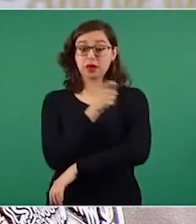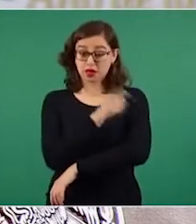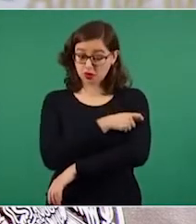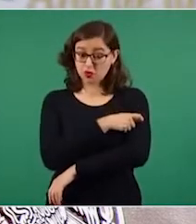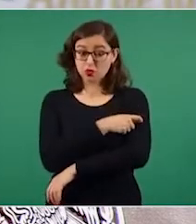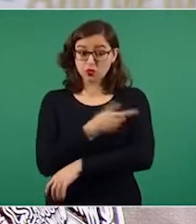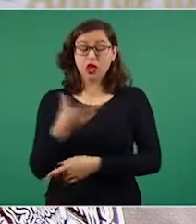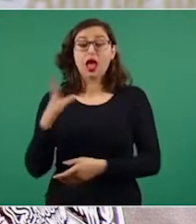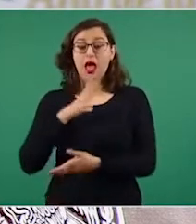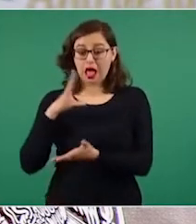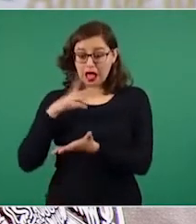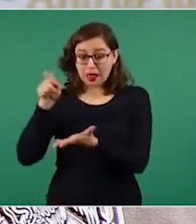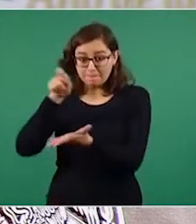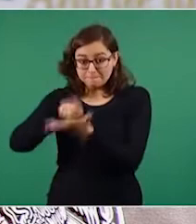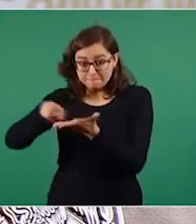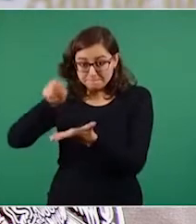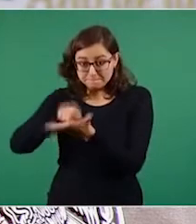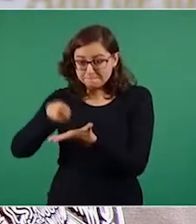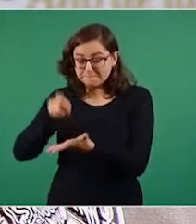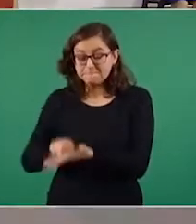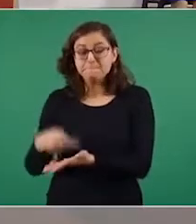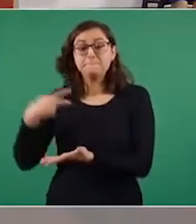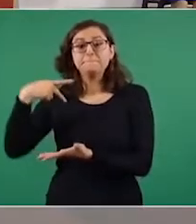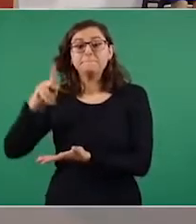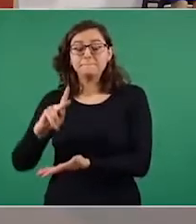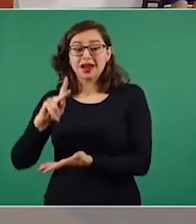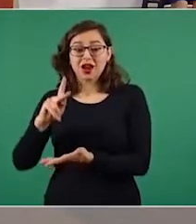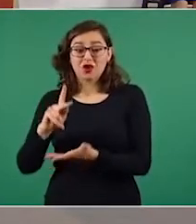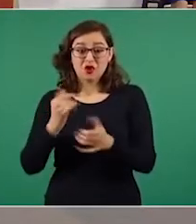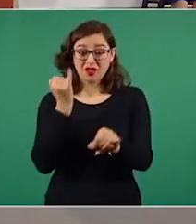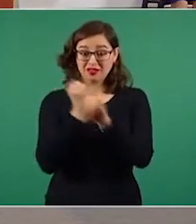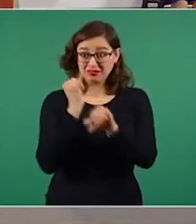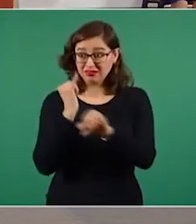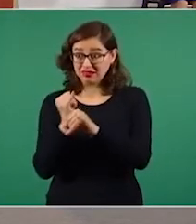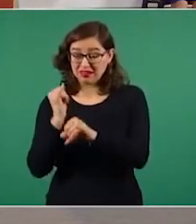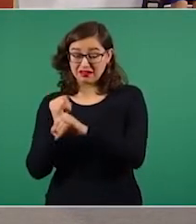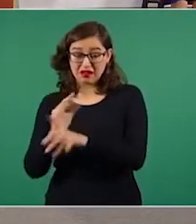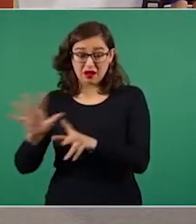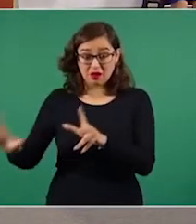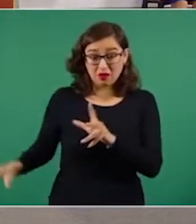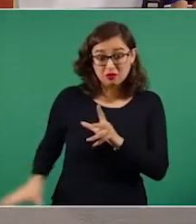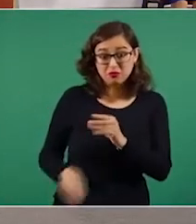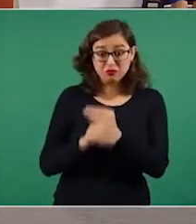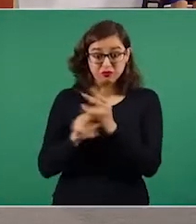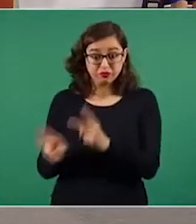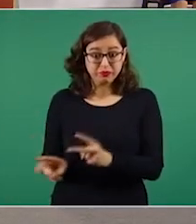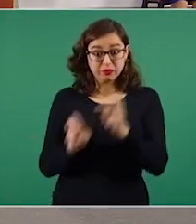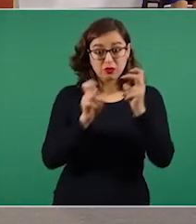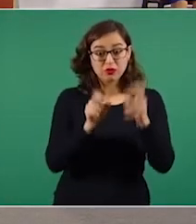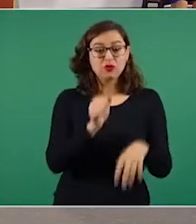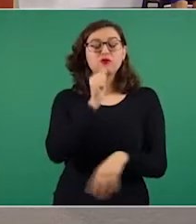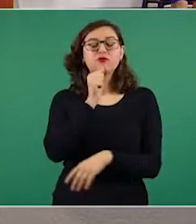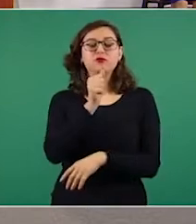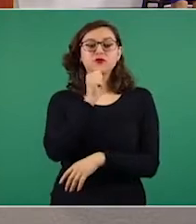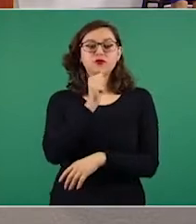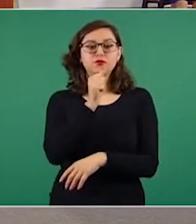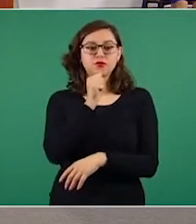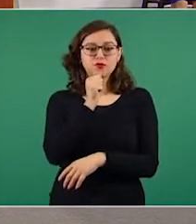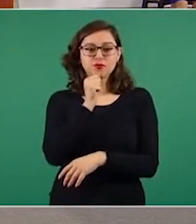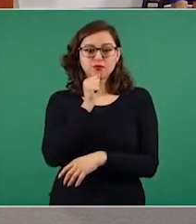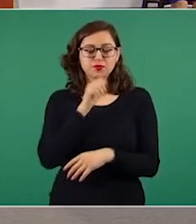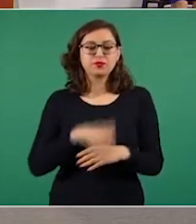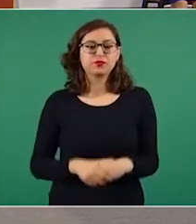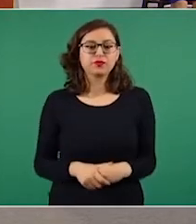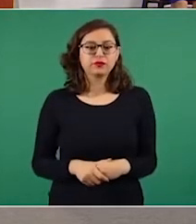en el registro escrito, pero no se han subido al sistema. Vacunas en sitio para aplicar 3 millones